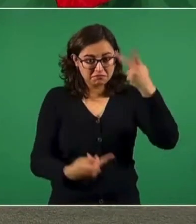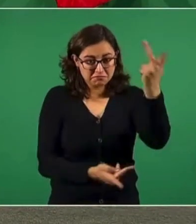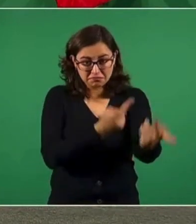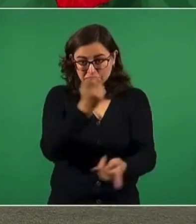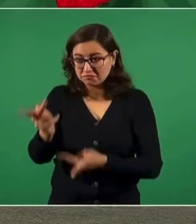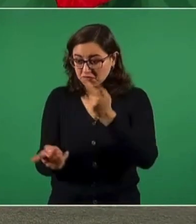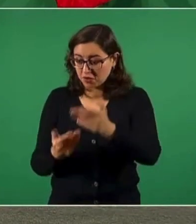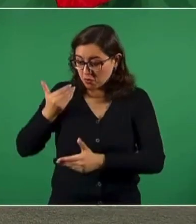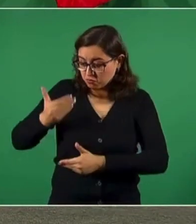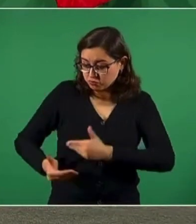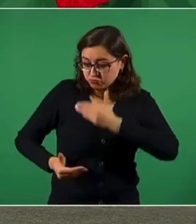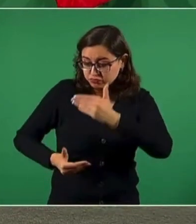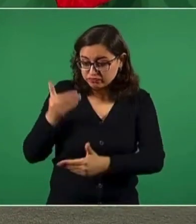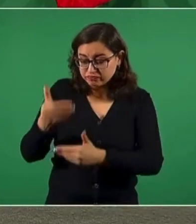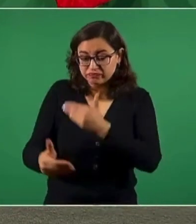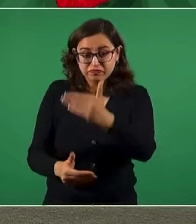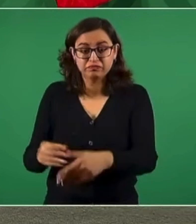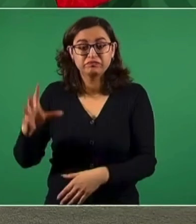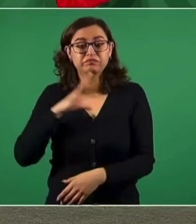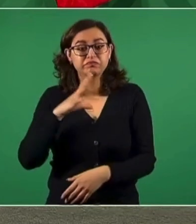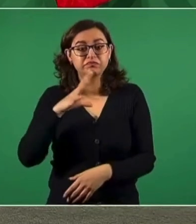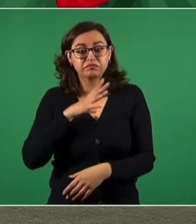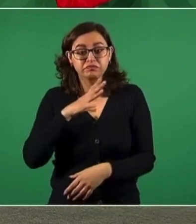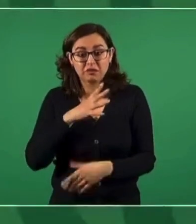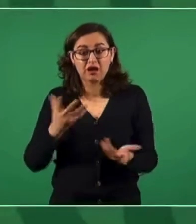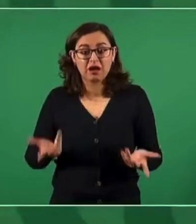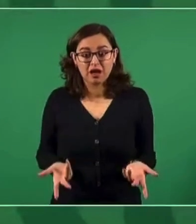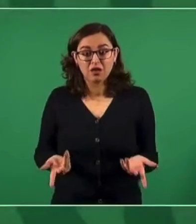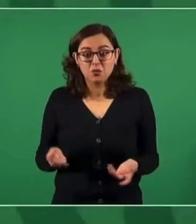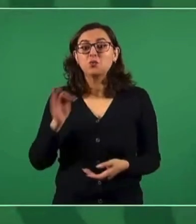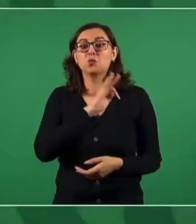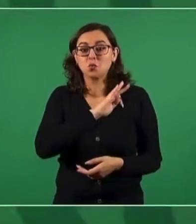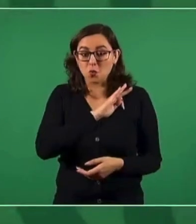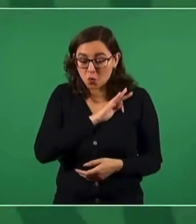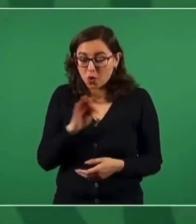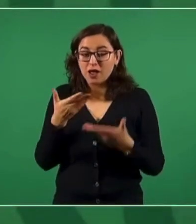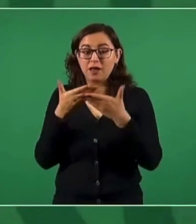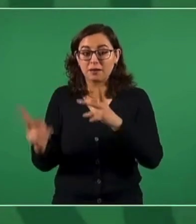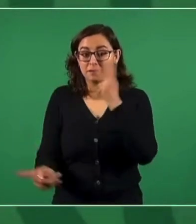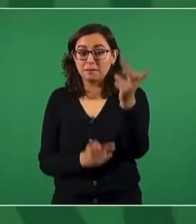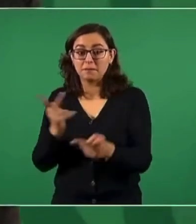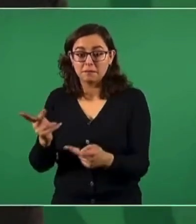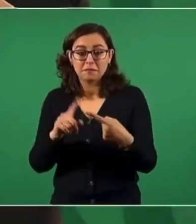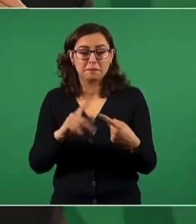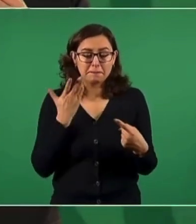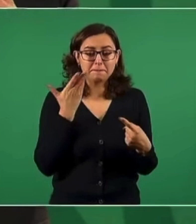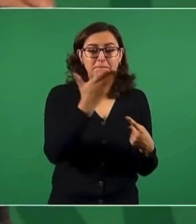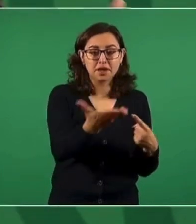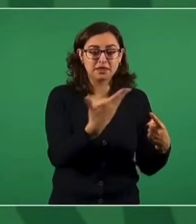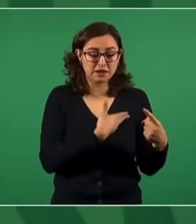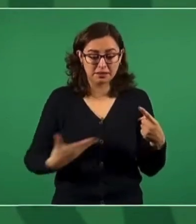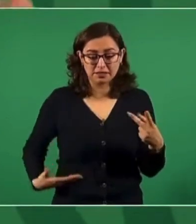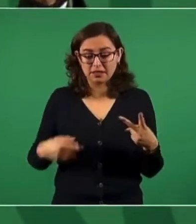lo solicita el Ejecutivo o lo puede solicitar el Legislativo o lo puede solicitar el